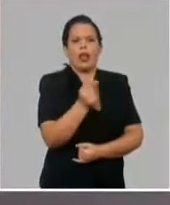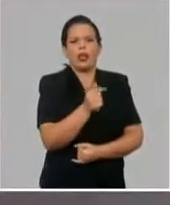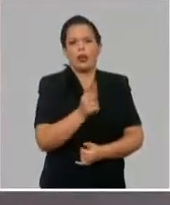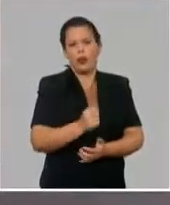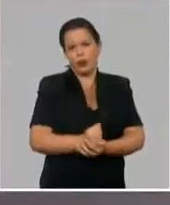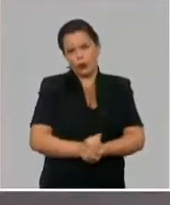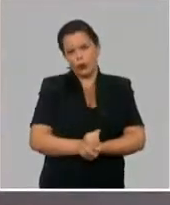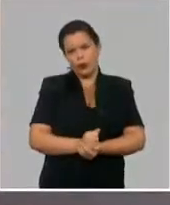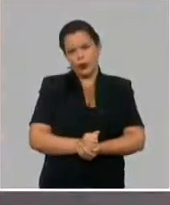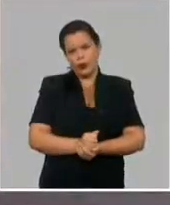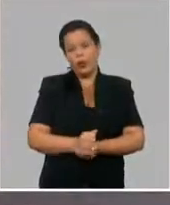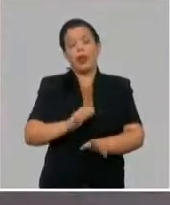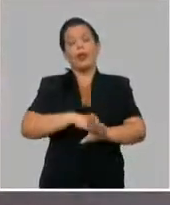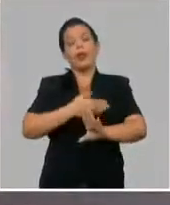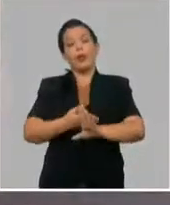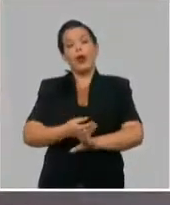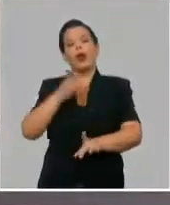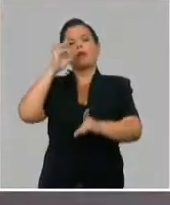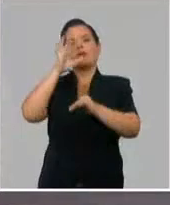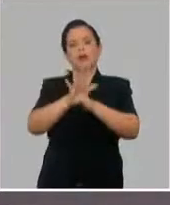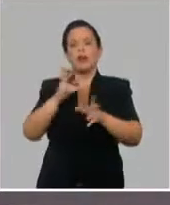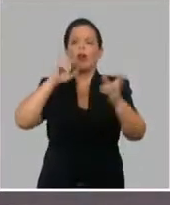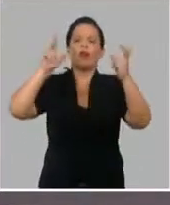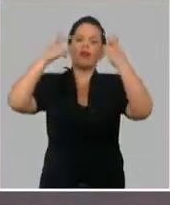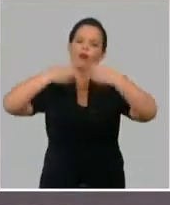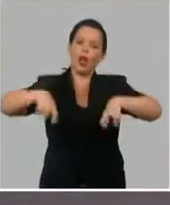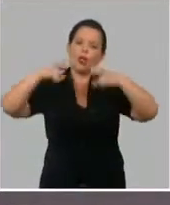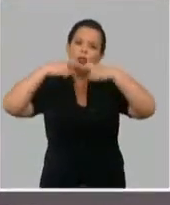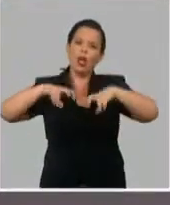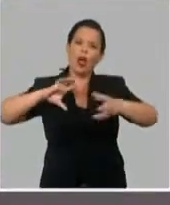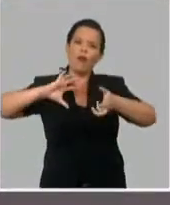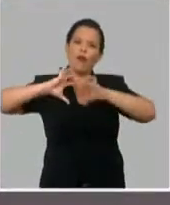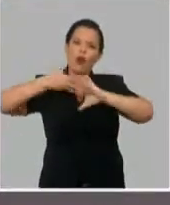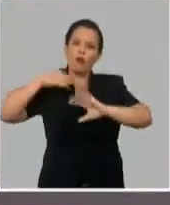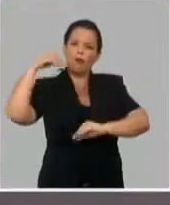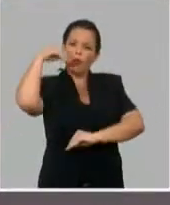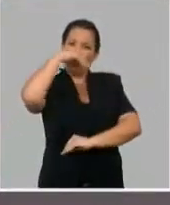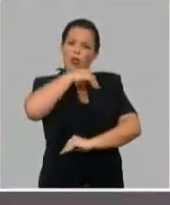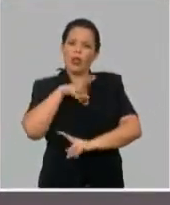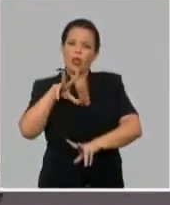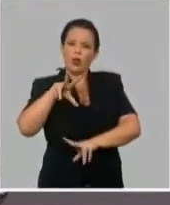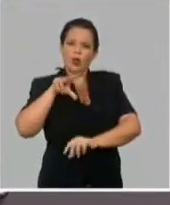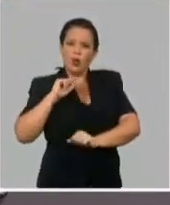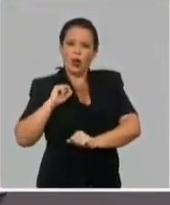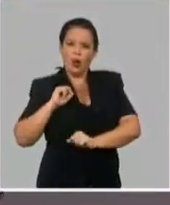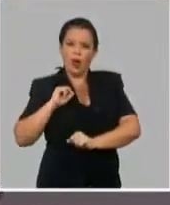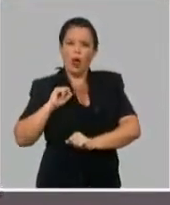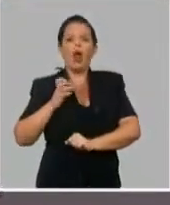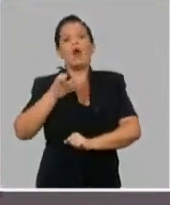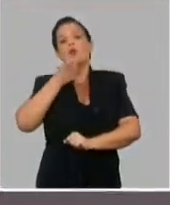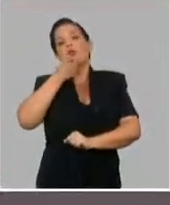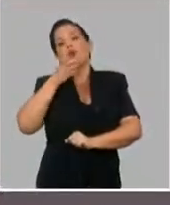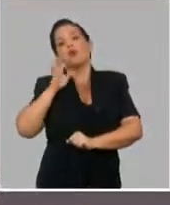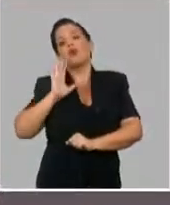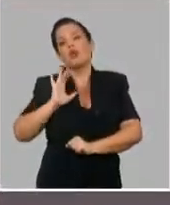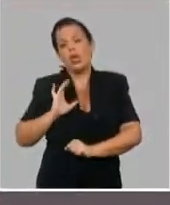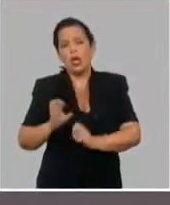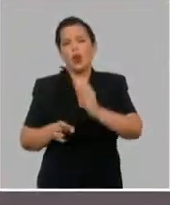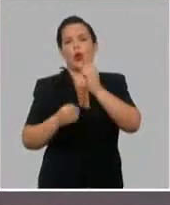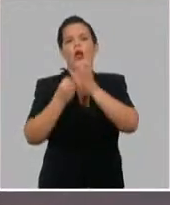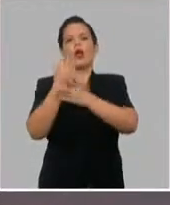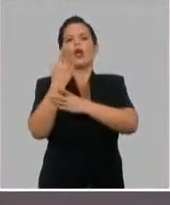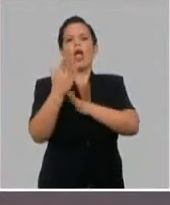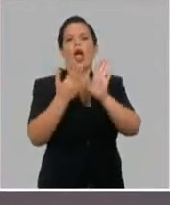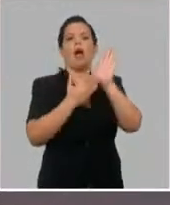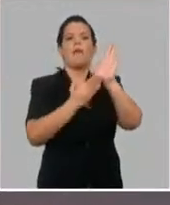técnicas más sofisticadas, aplicando métodos de análisis, a veces le encontraban algo y llegaron a publicar un trabajo que fue muy criticado